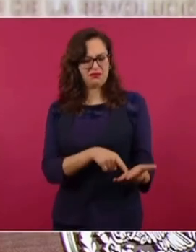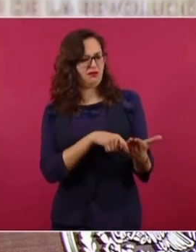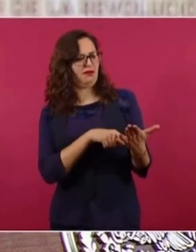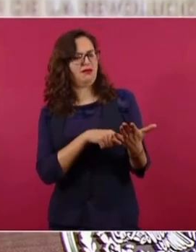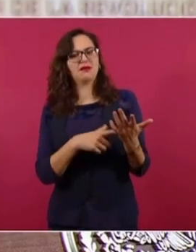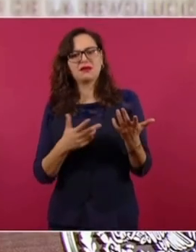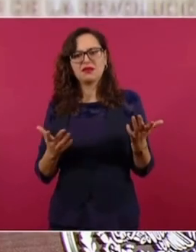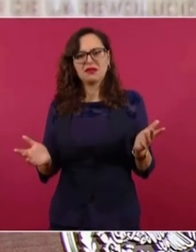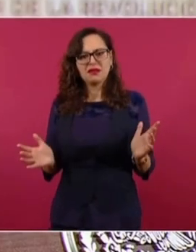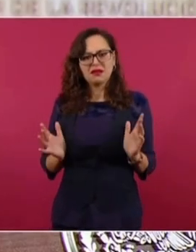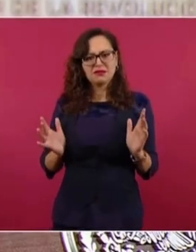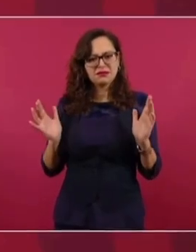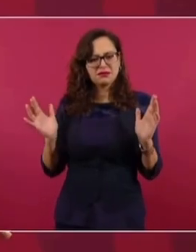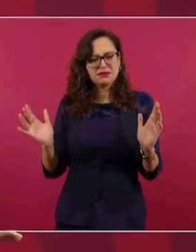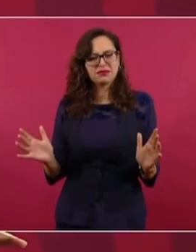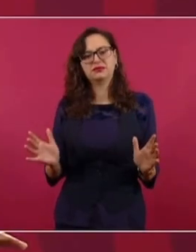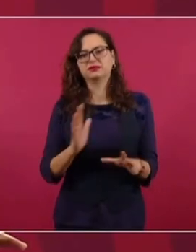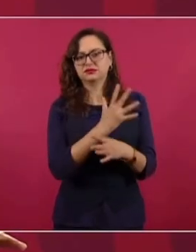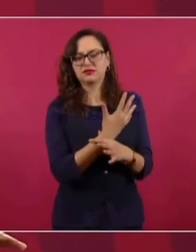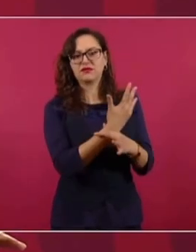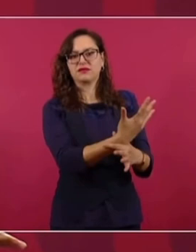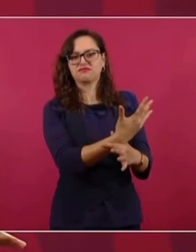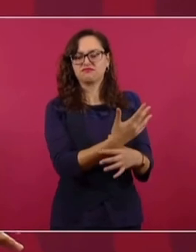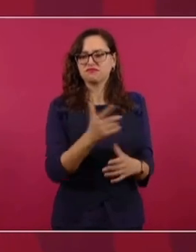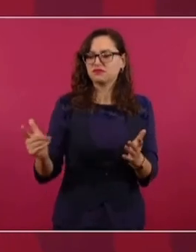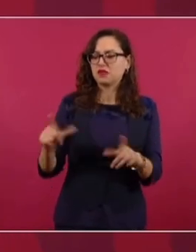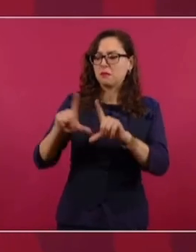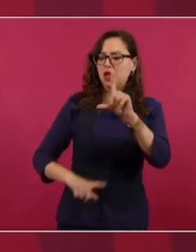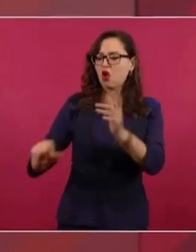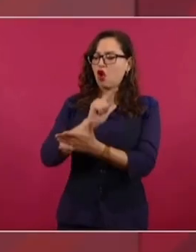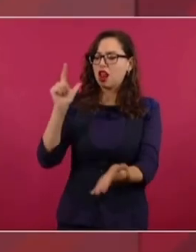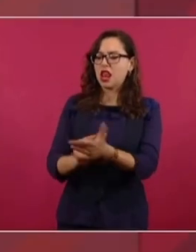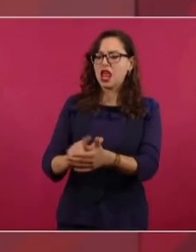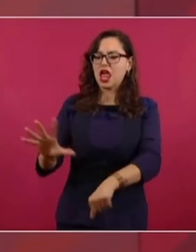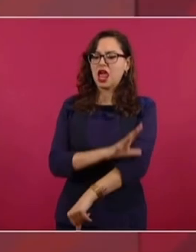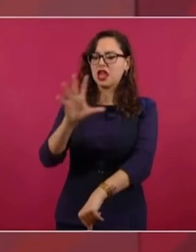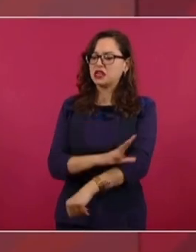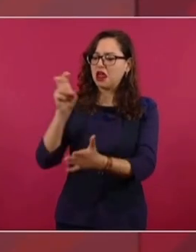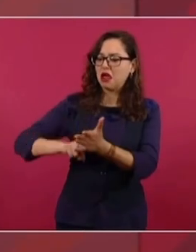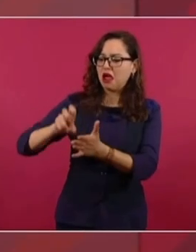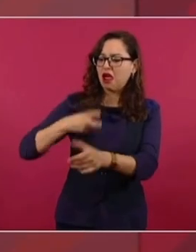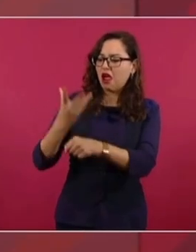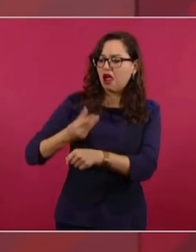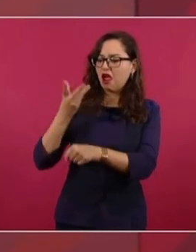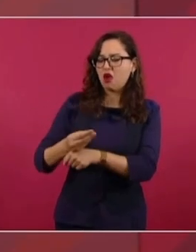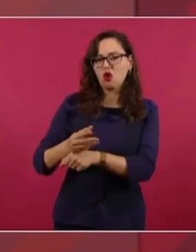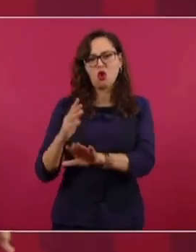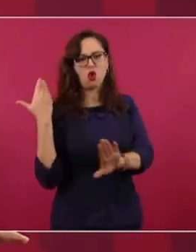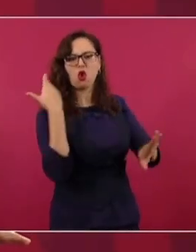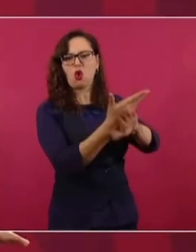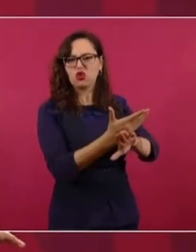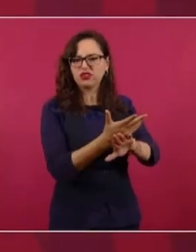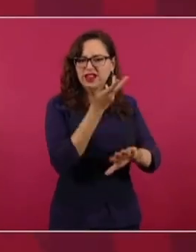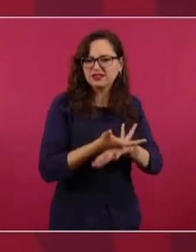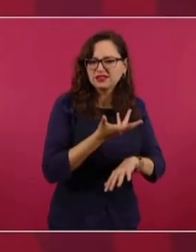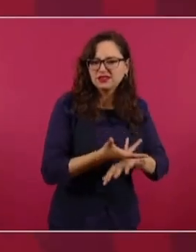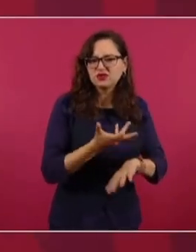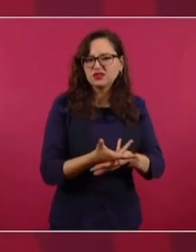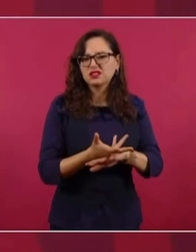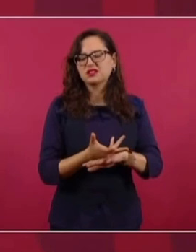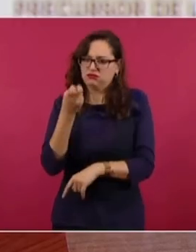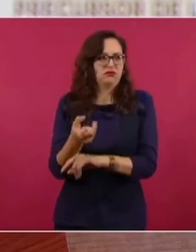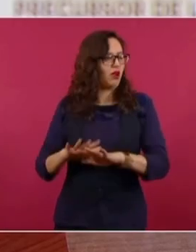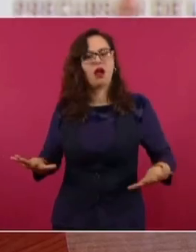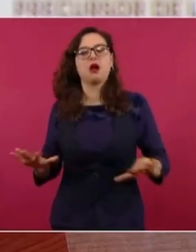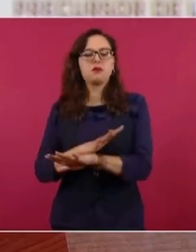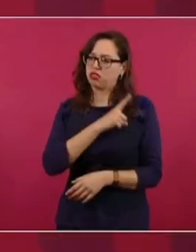haciendo referencia de que la reforma energética que se había llevado a cabo en el país era la